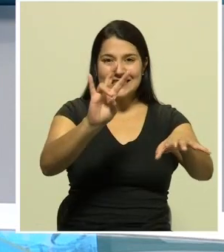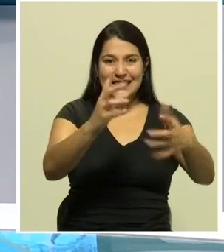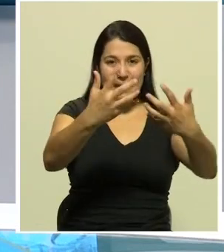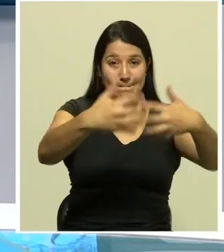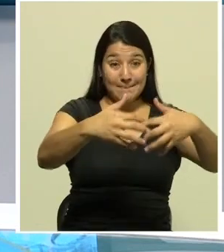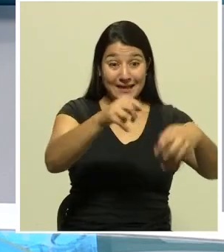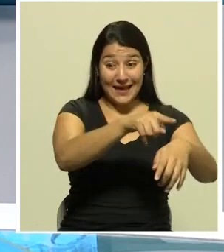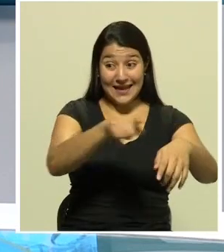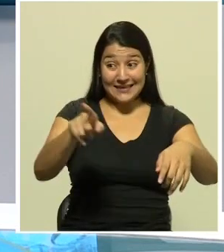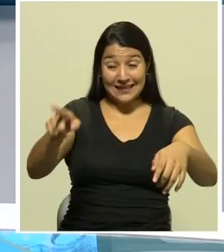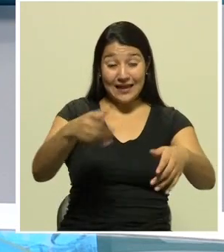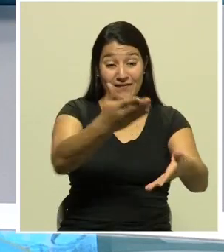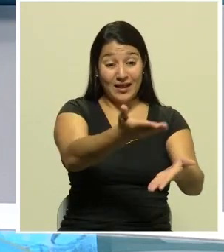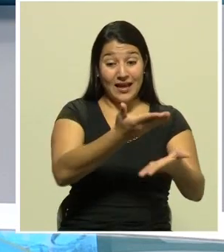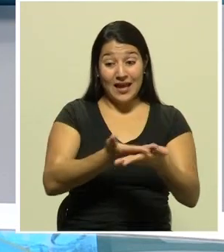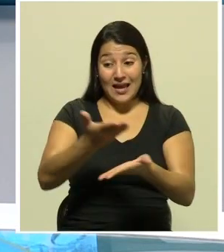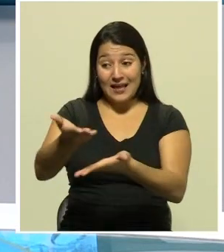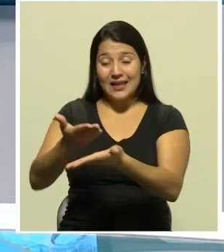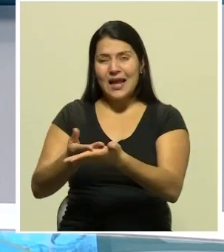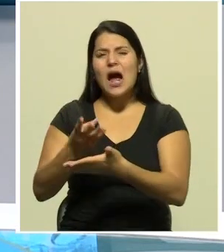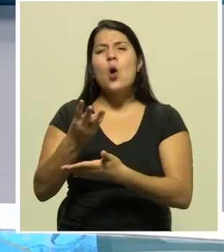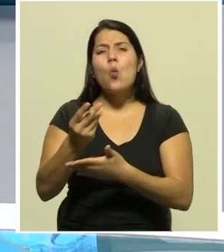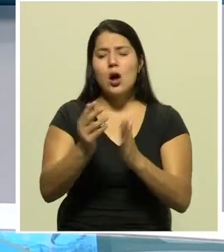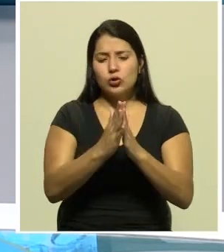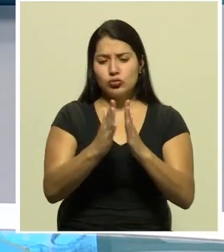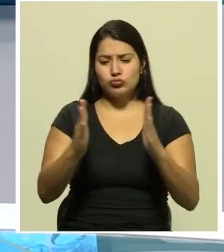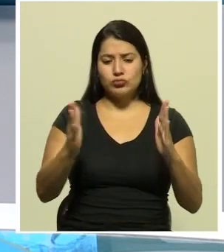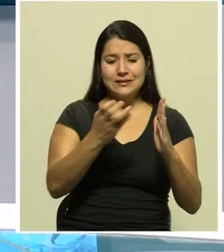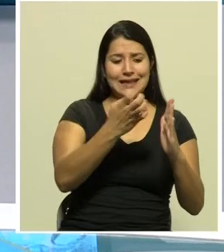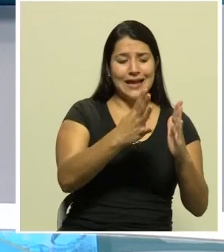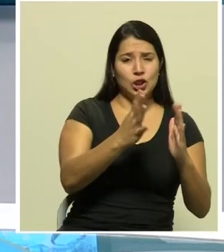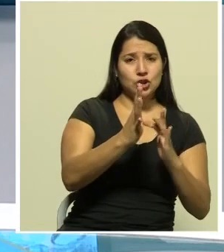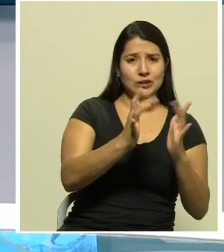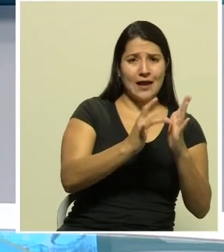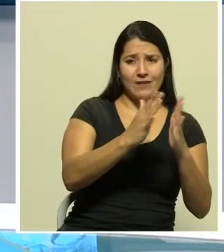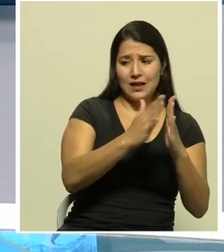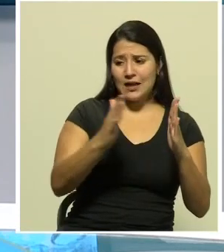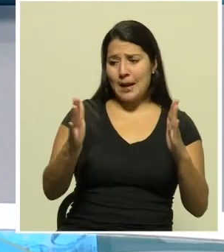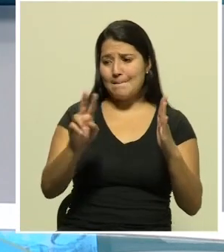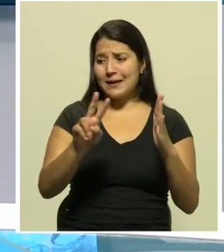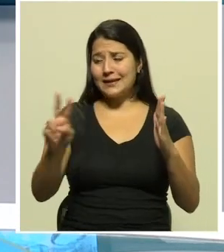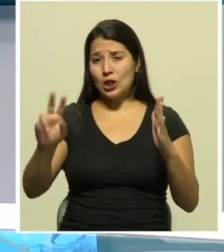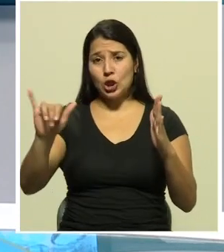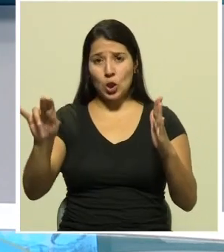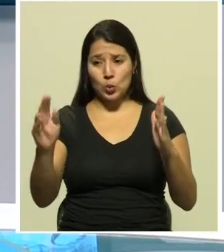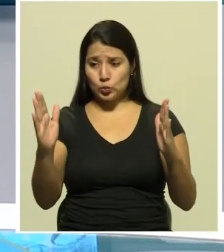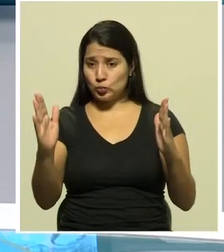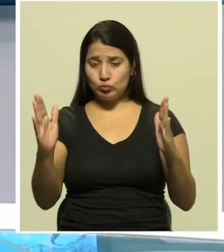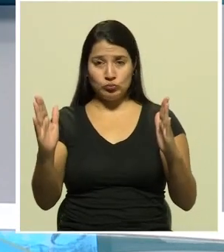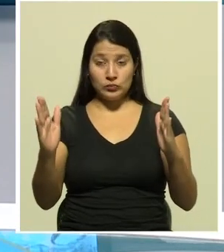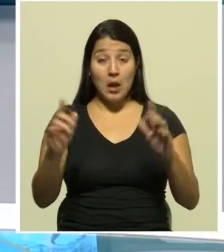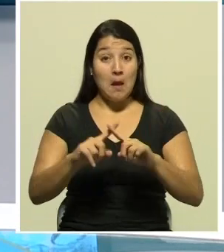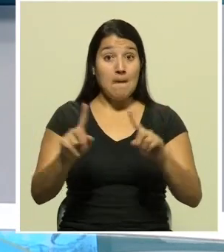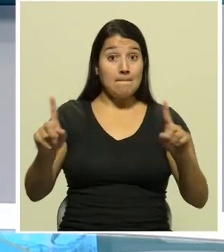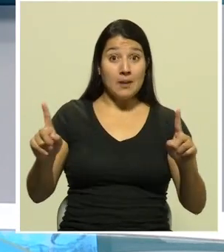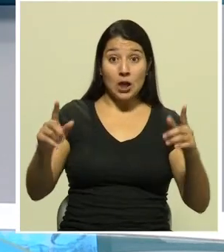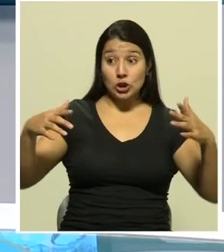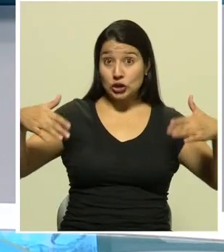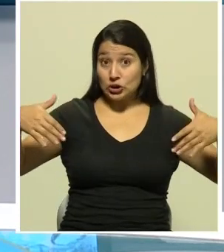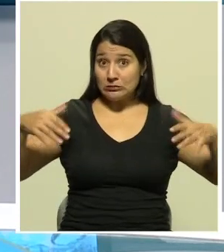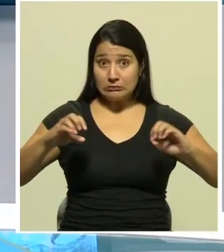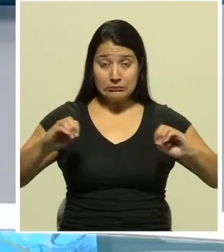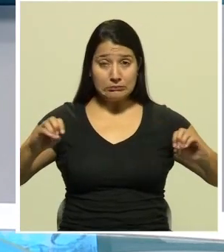equipos entre el 14 de abril y el 22 de junio. Sin embargo, las compañías no han